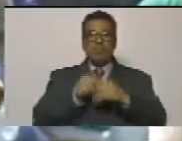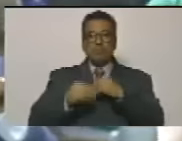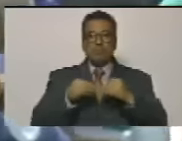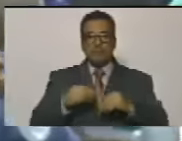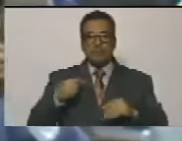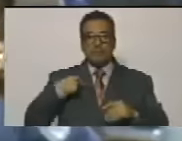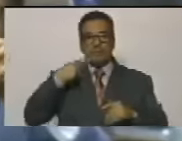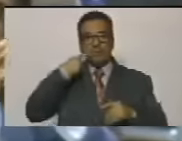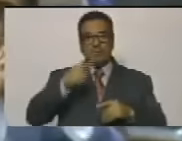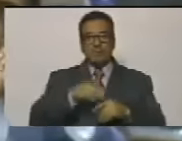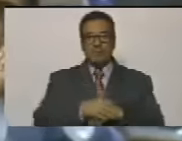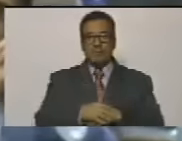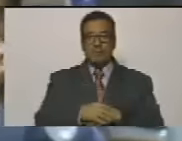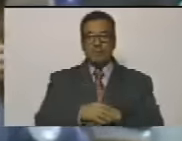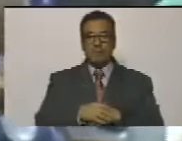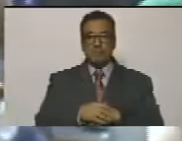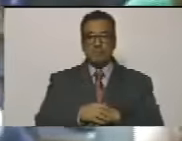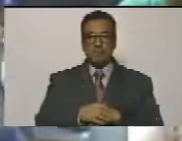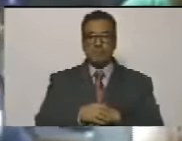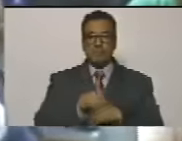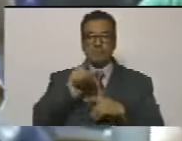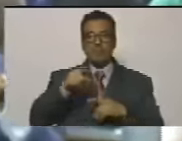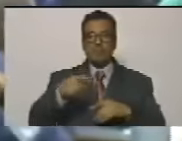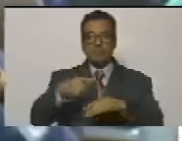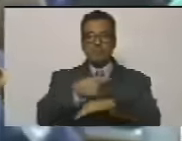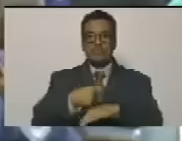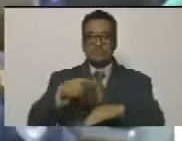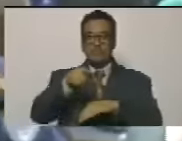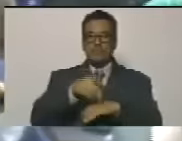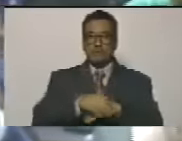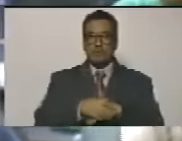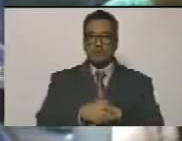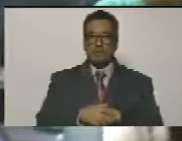pretexto que es lo que buscan